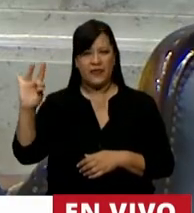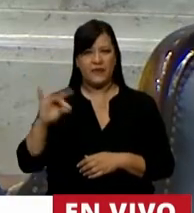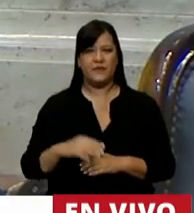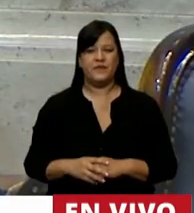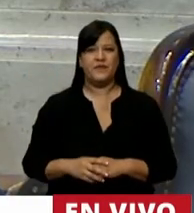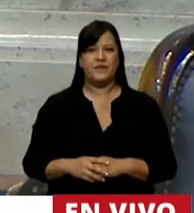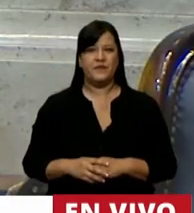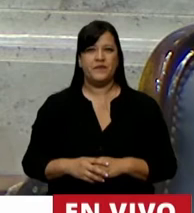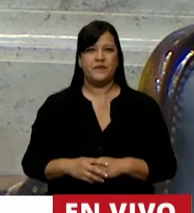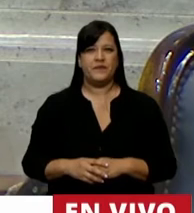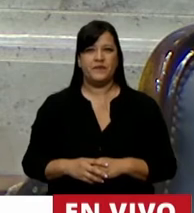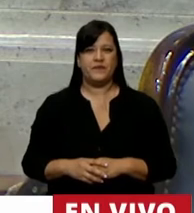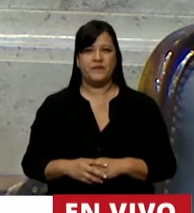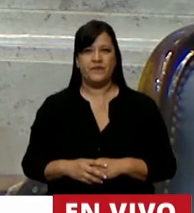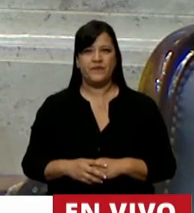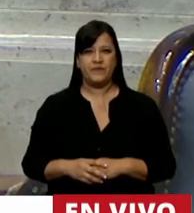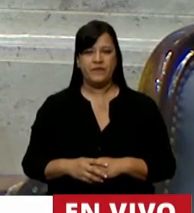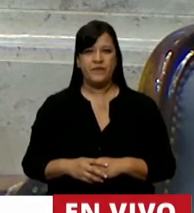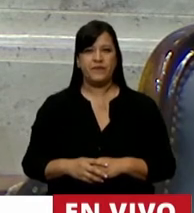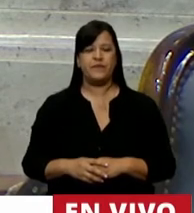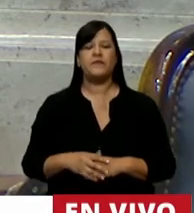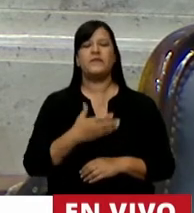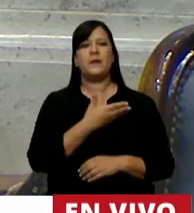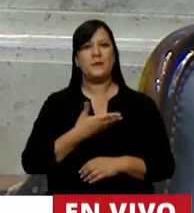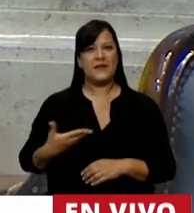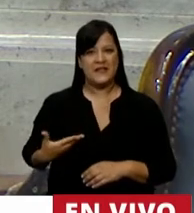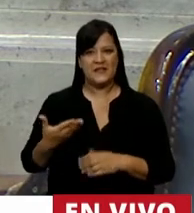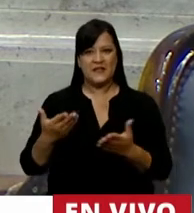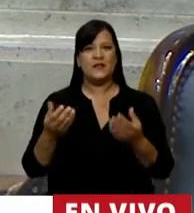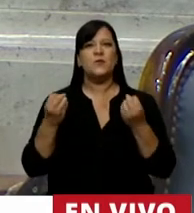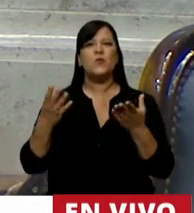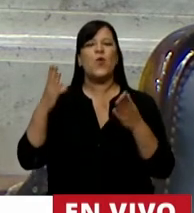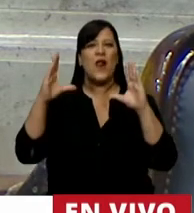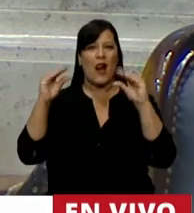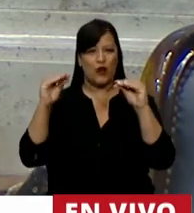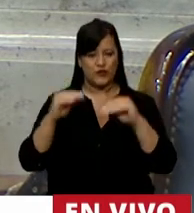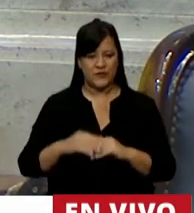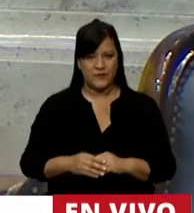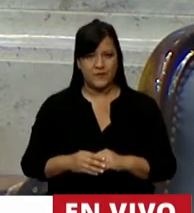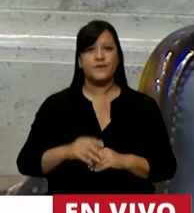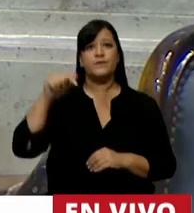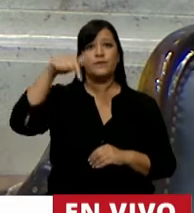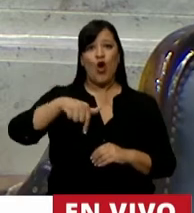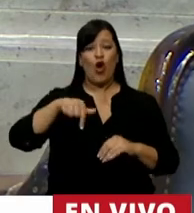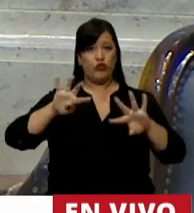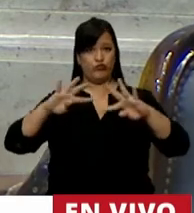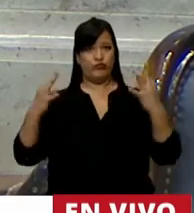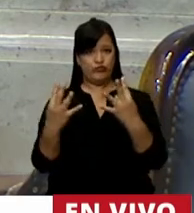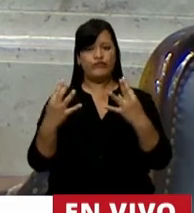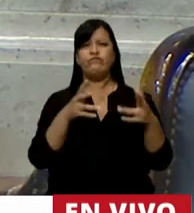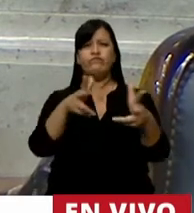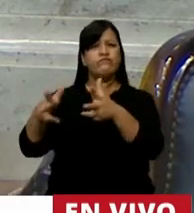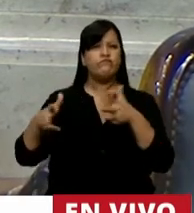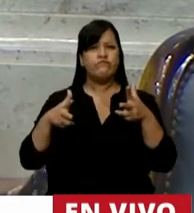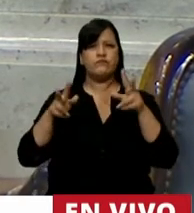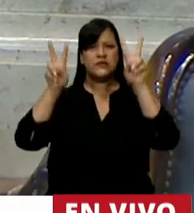Hola, señor Presidente, buenas noches. Hoy estamos en este recinto tratando